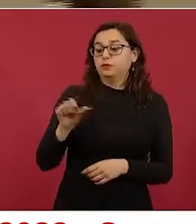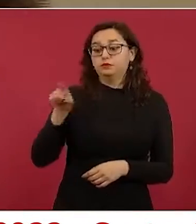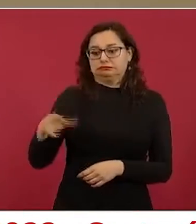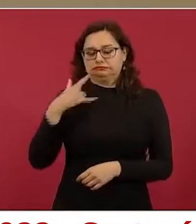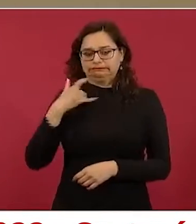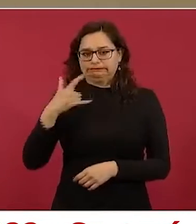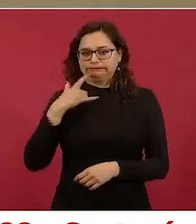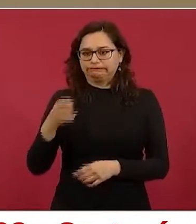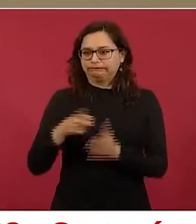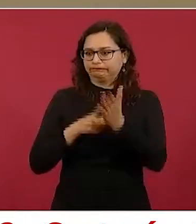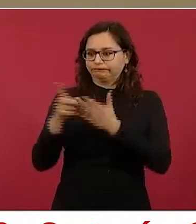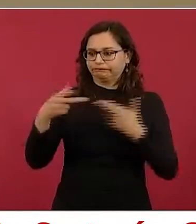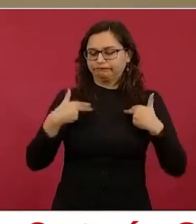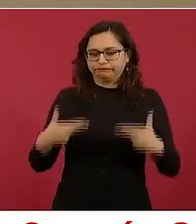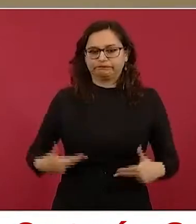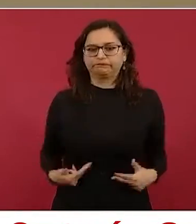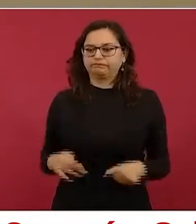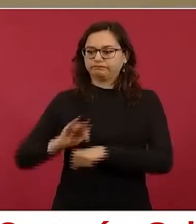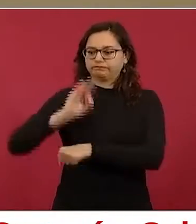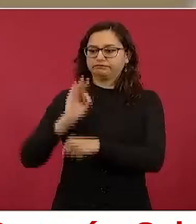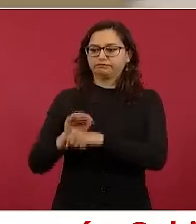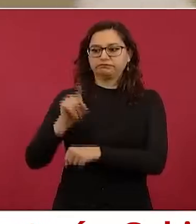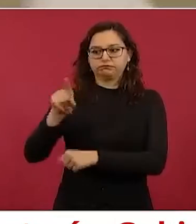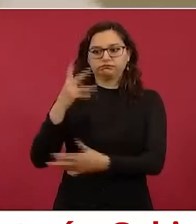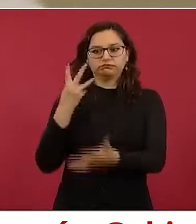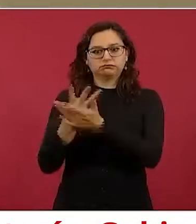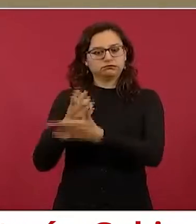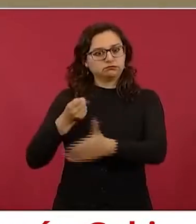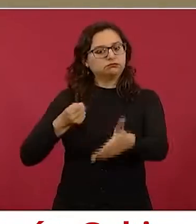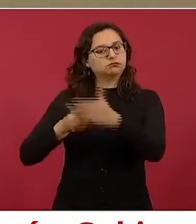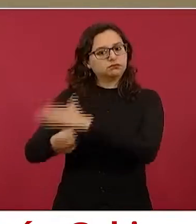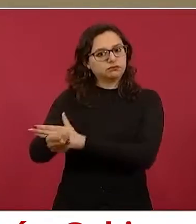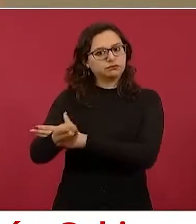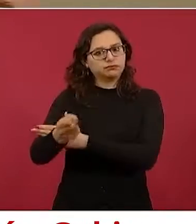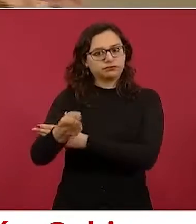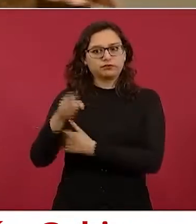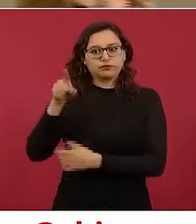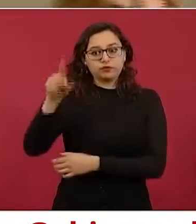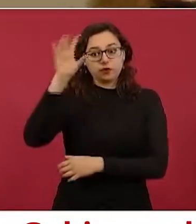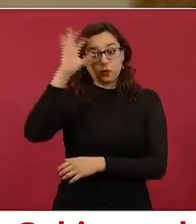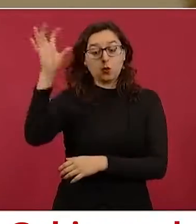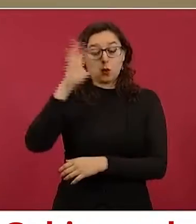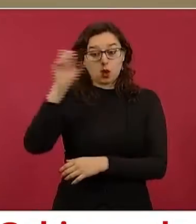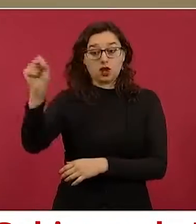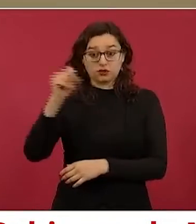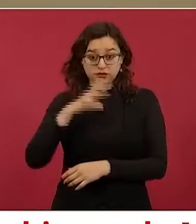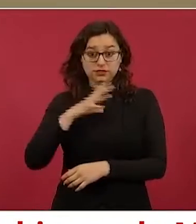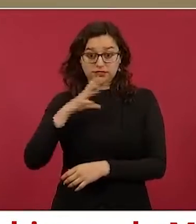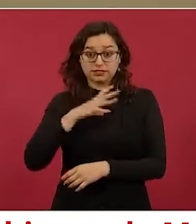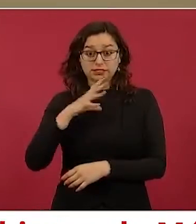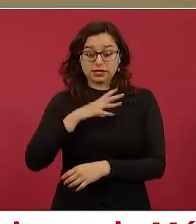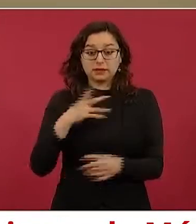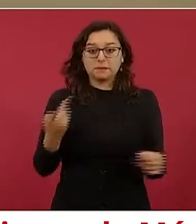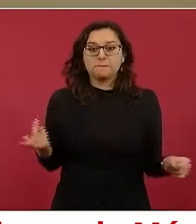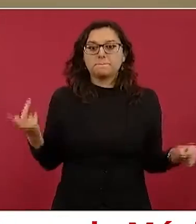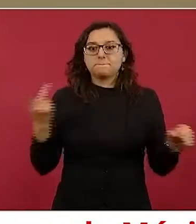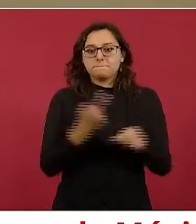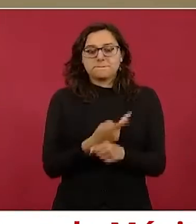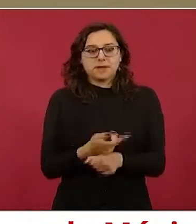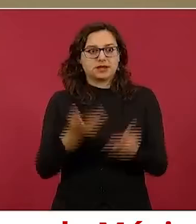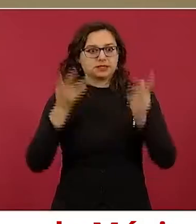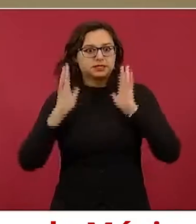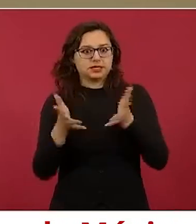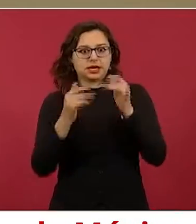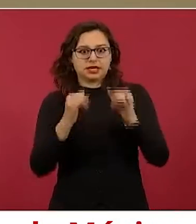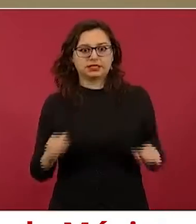de Derechos Humanos y Guerrerense, quien se encuentra recluida en un penal de máxima seguridad en el Estado de Morelos. Presidente, diversos organismos, organizaciones